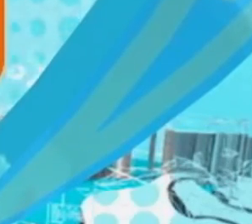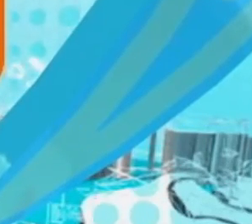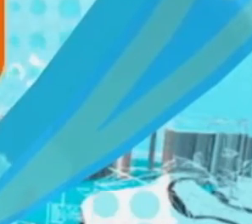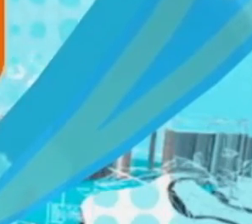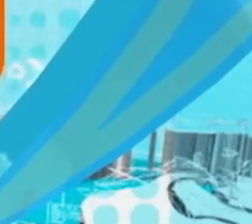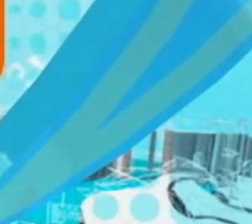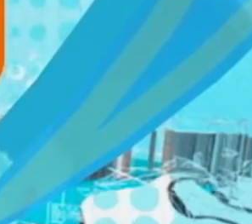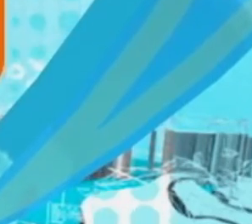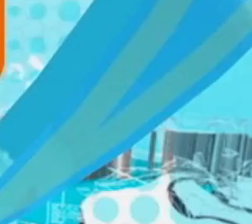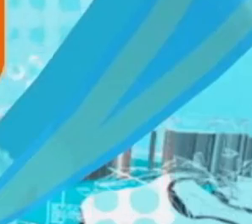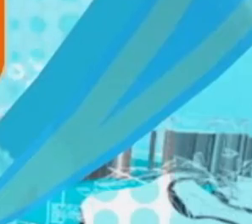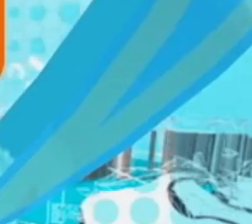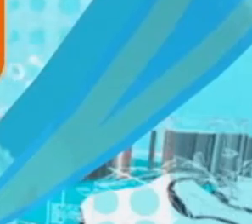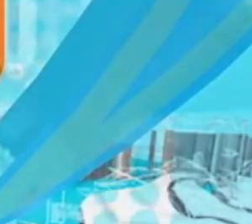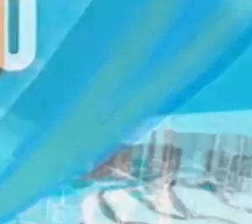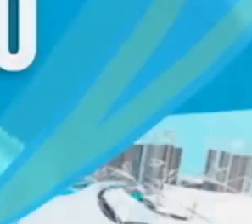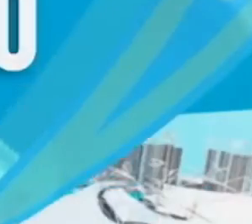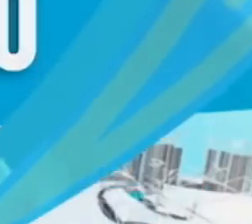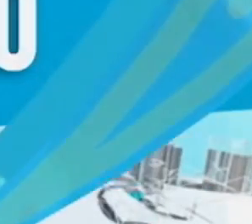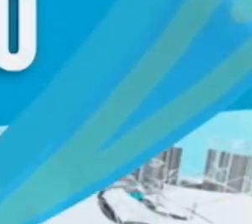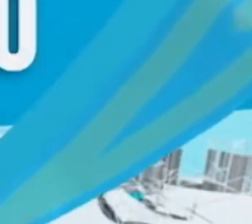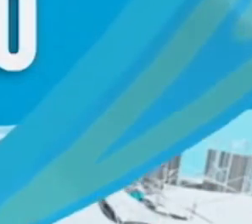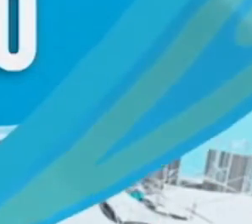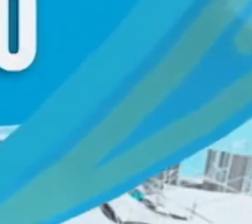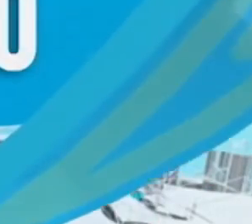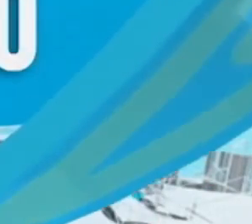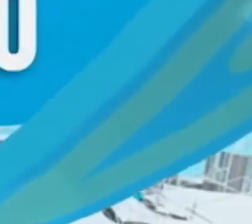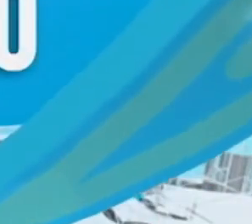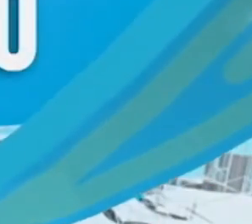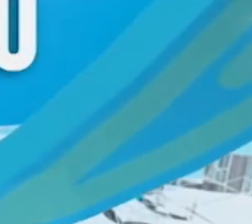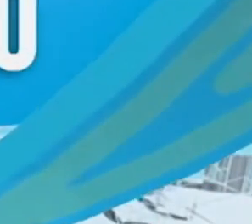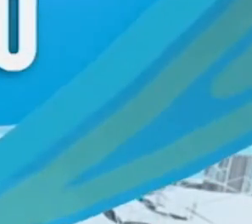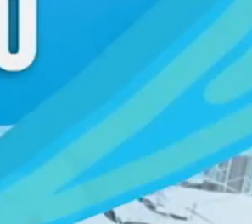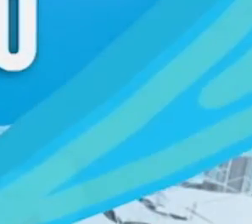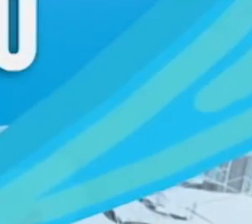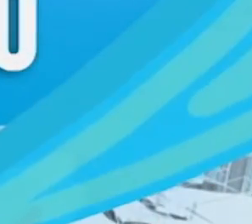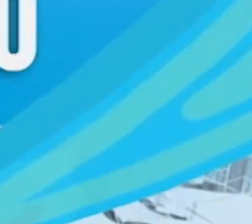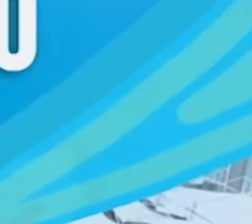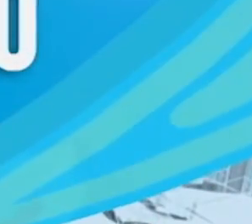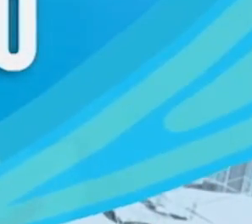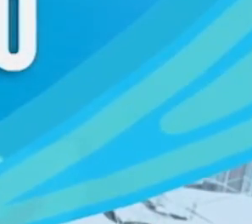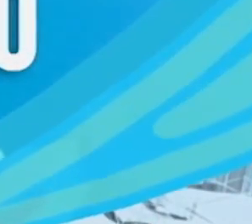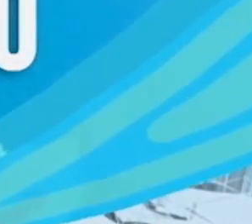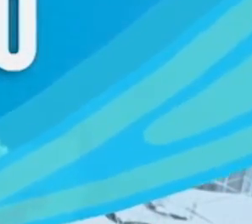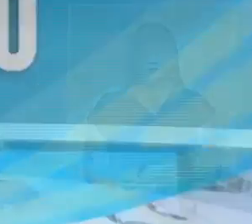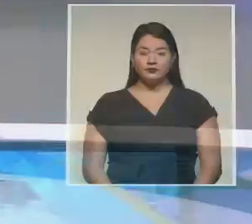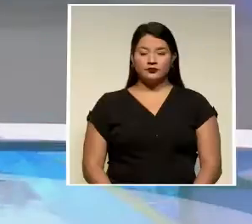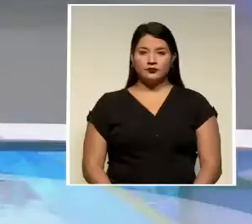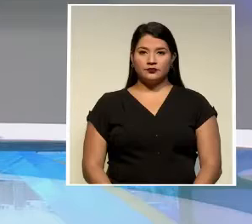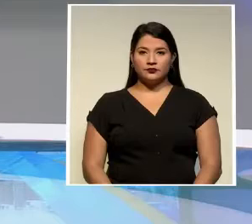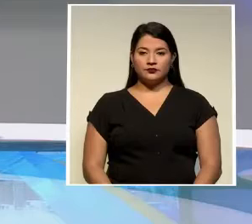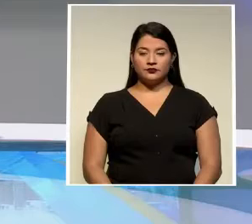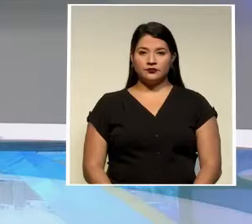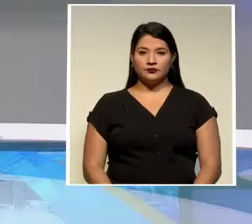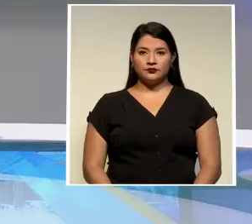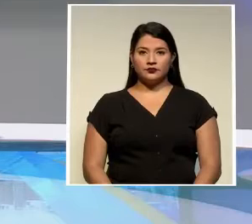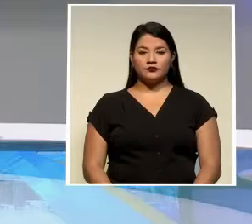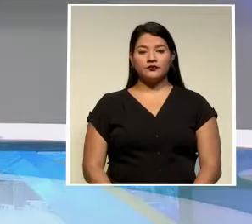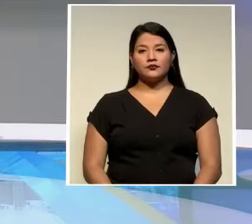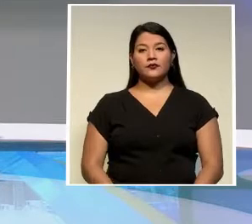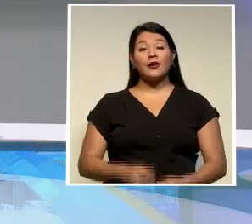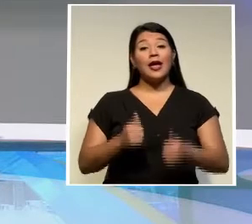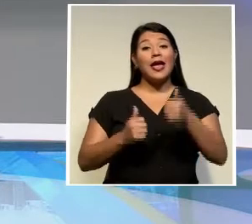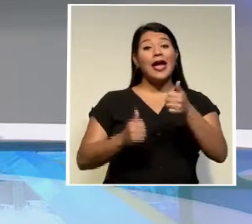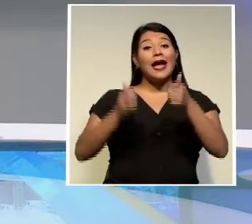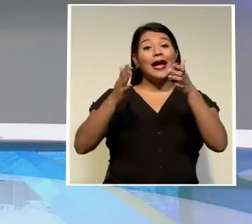Banco Popular presentó el tipo de cambio y el